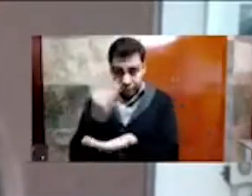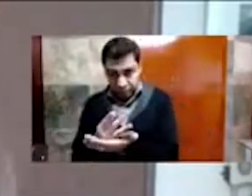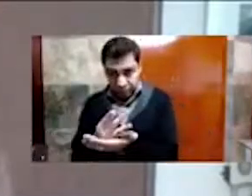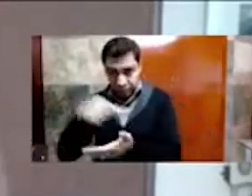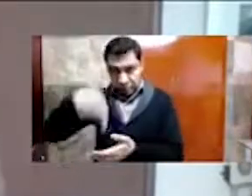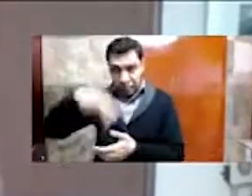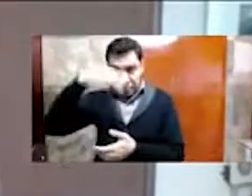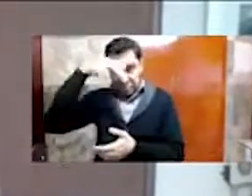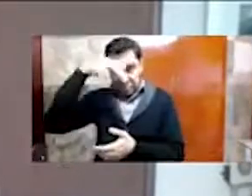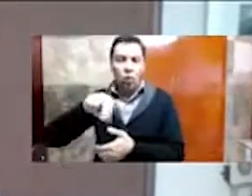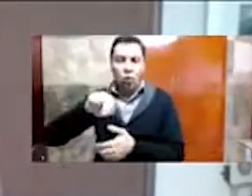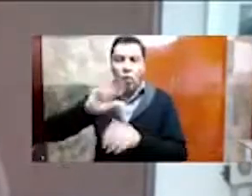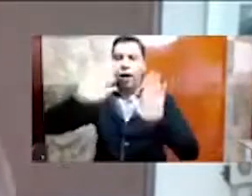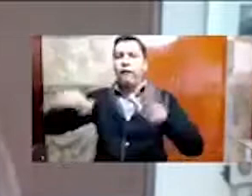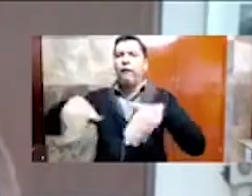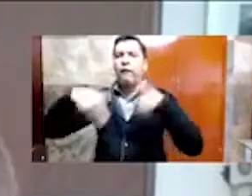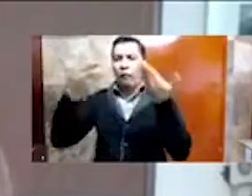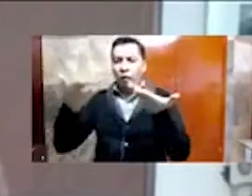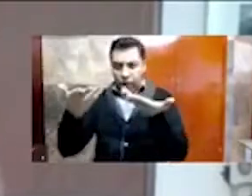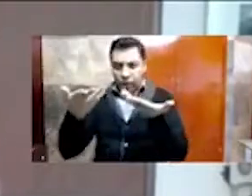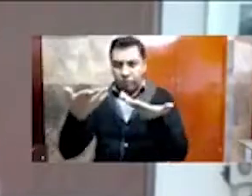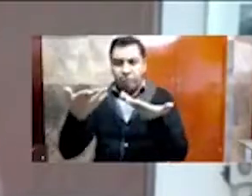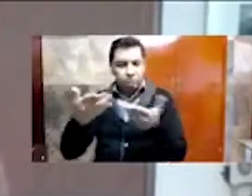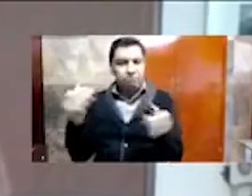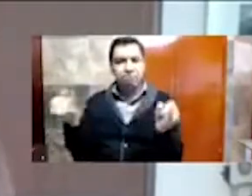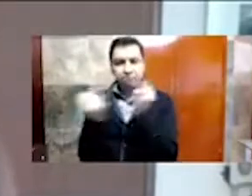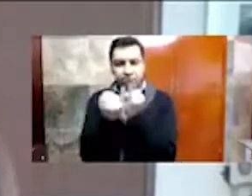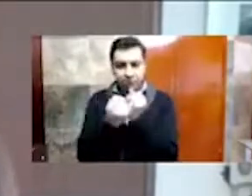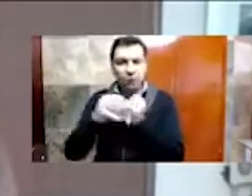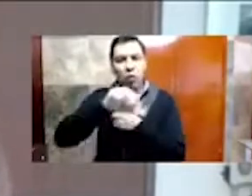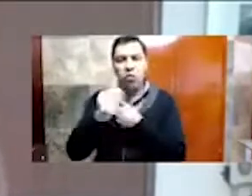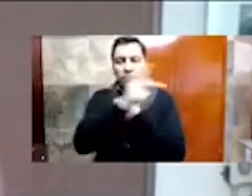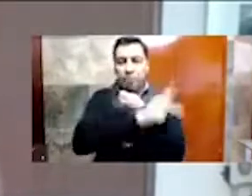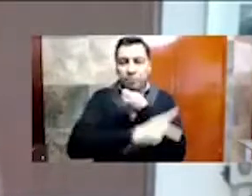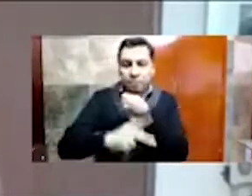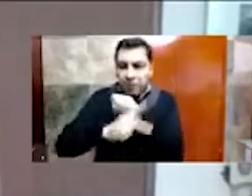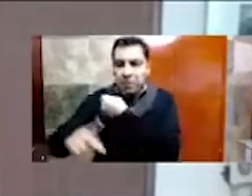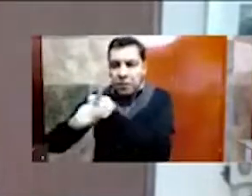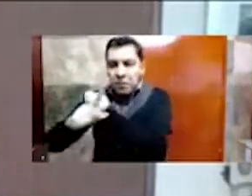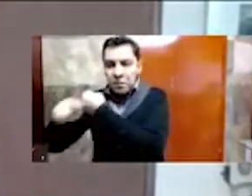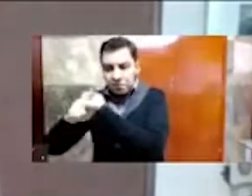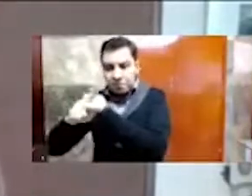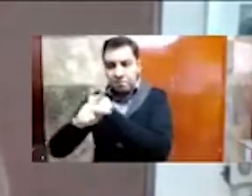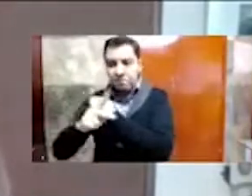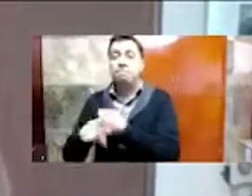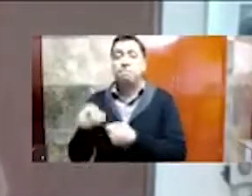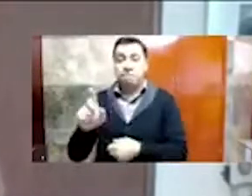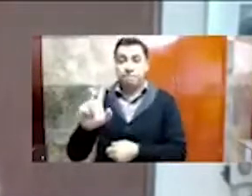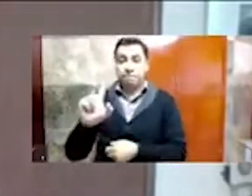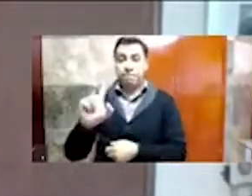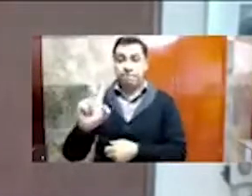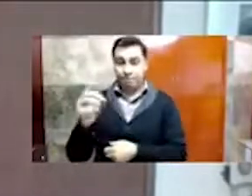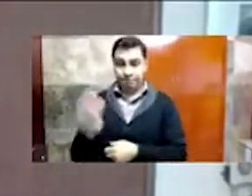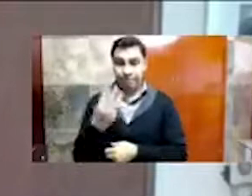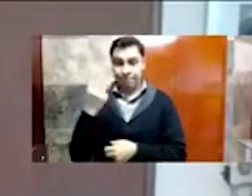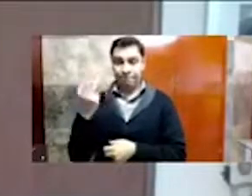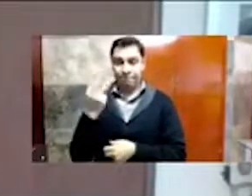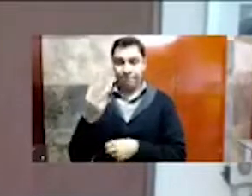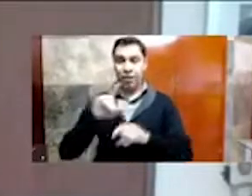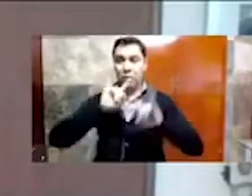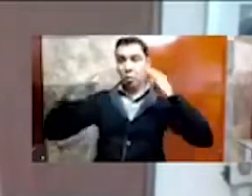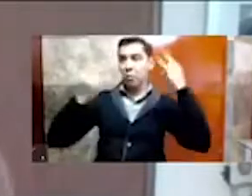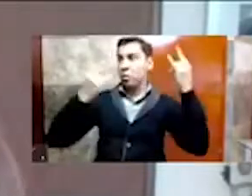114 publicaciones de carácter científico y de divulgación, y ha sido curador de 33 exposiciones nacionales y en el